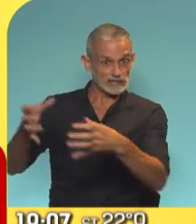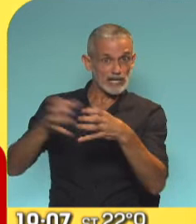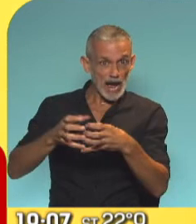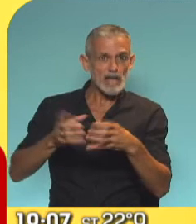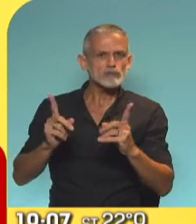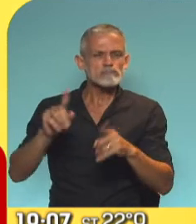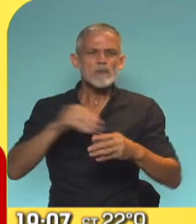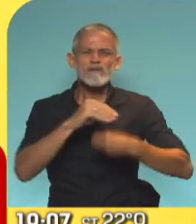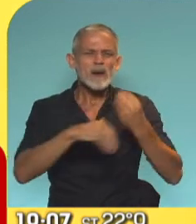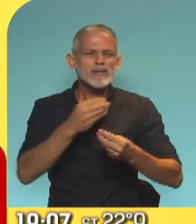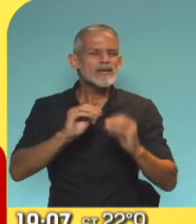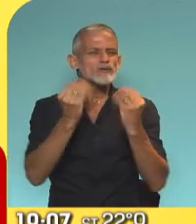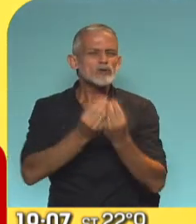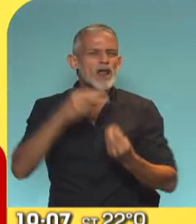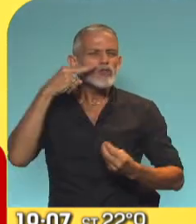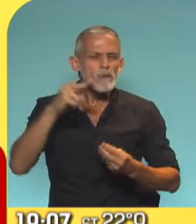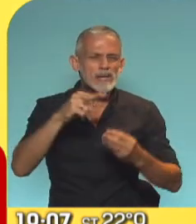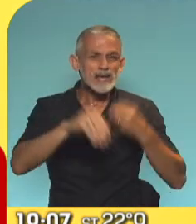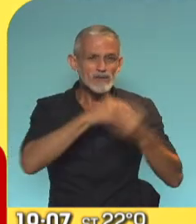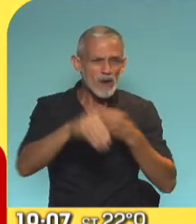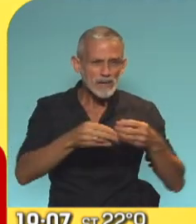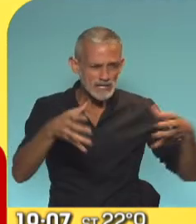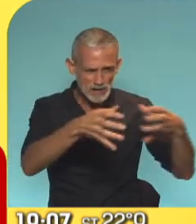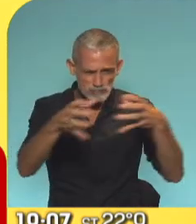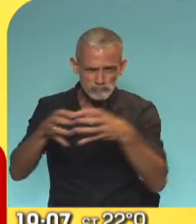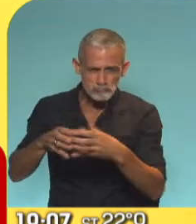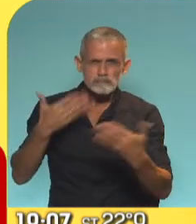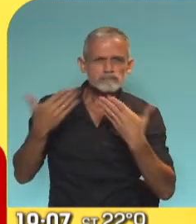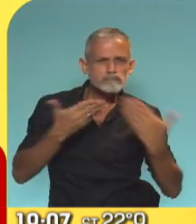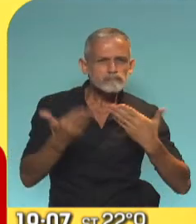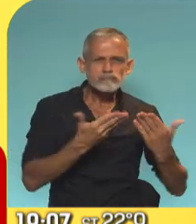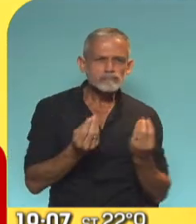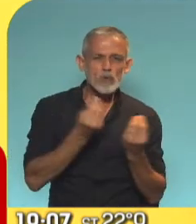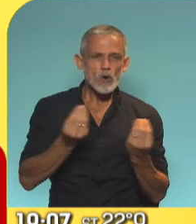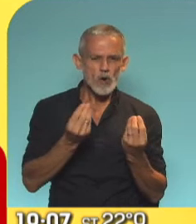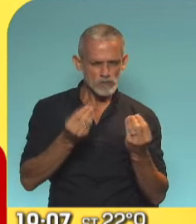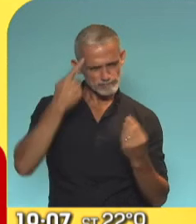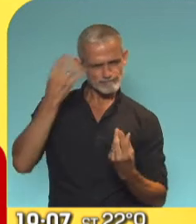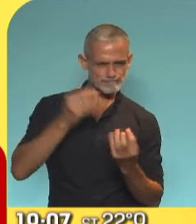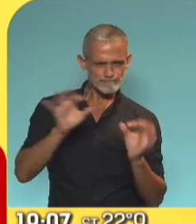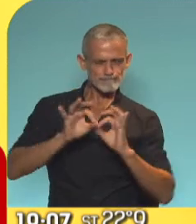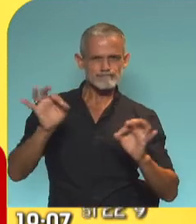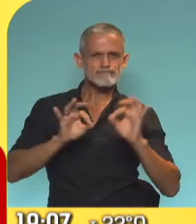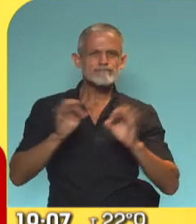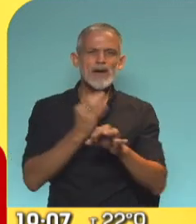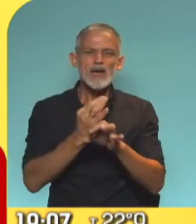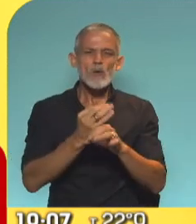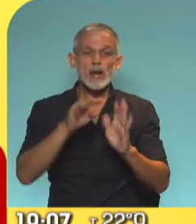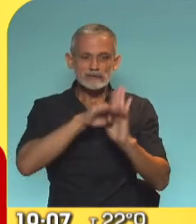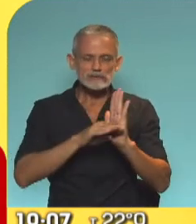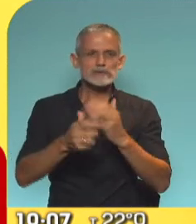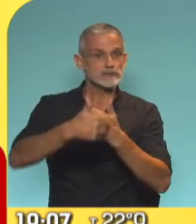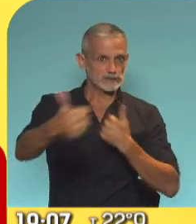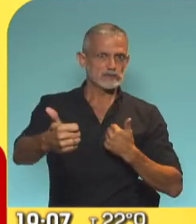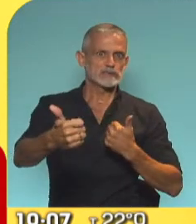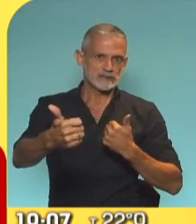familias. Más de 2.000 familias participaron de este proceso para pensar y diseñar una nueva escuela, una escuela con distanciamiento